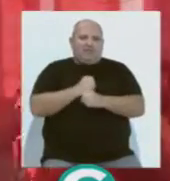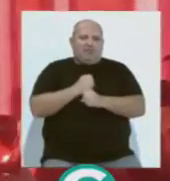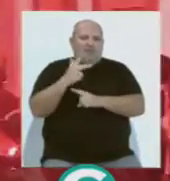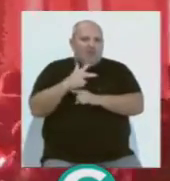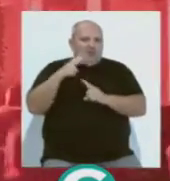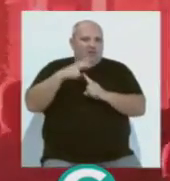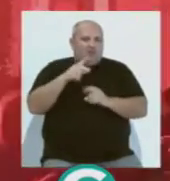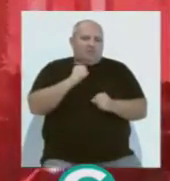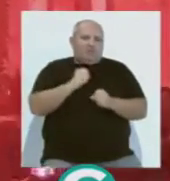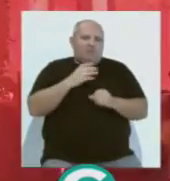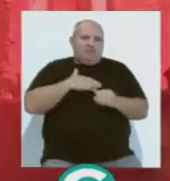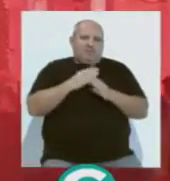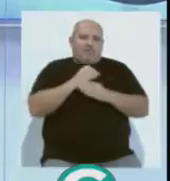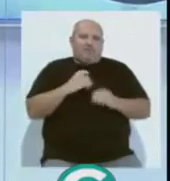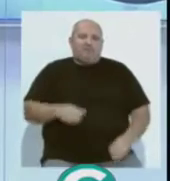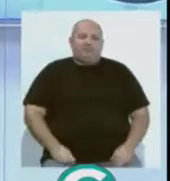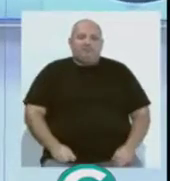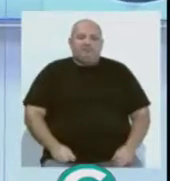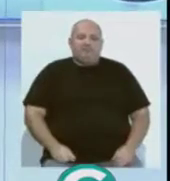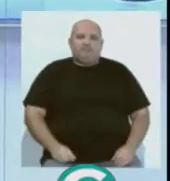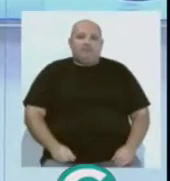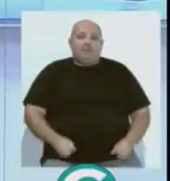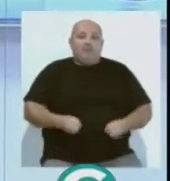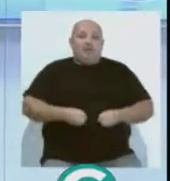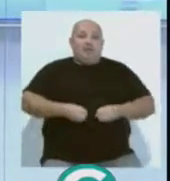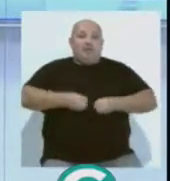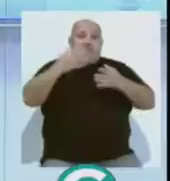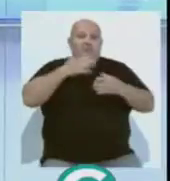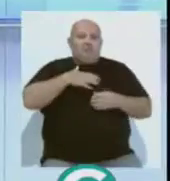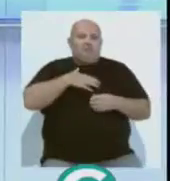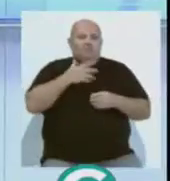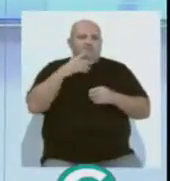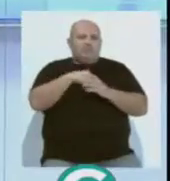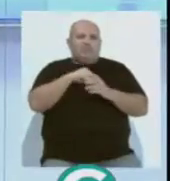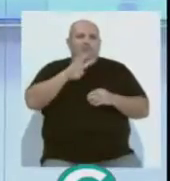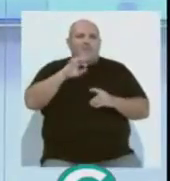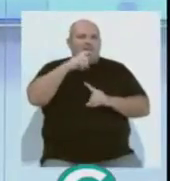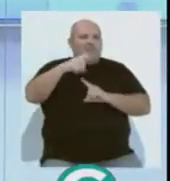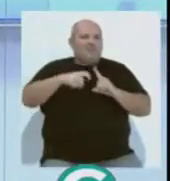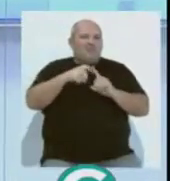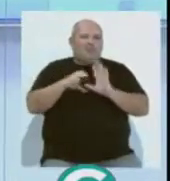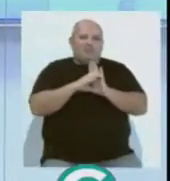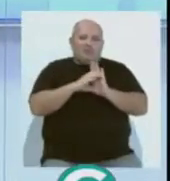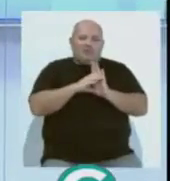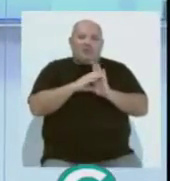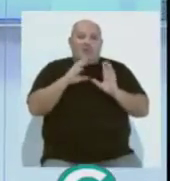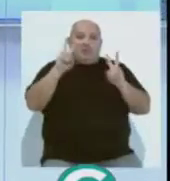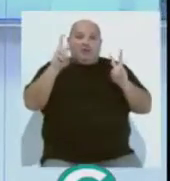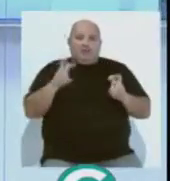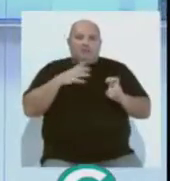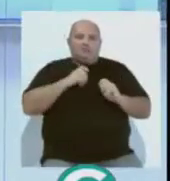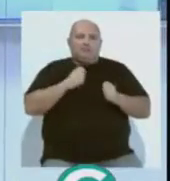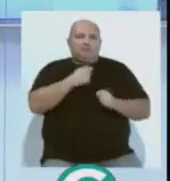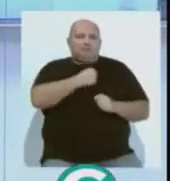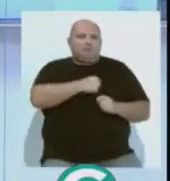desempeño de su labor informativa. Y el edificio Heracles ha sido esta mañana escenario del 40 aniversario de la Constitución. Durante el acto se han